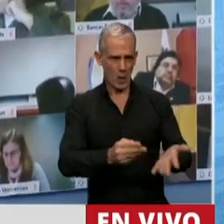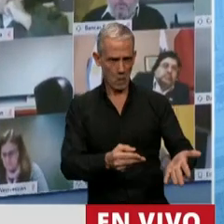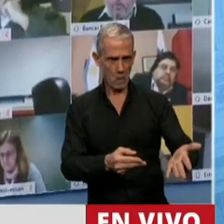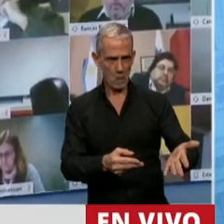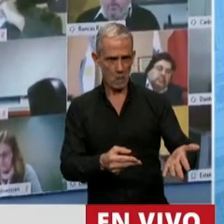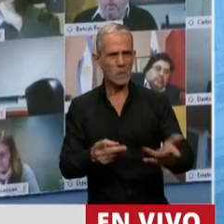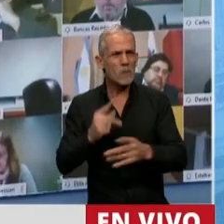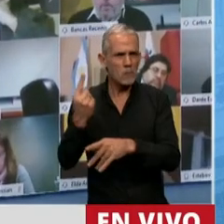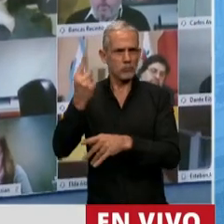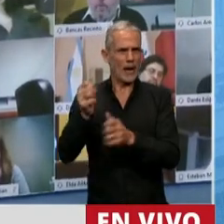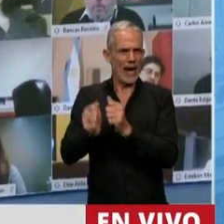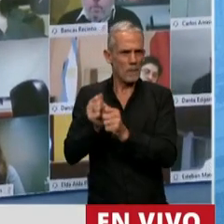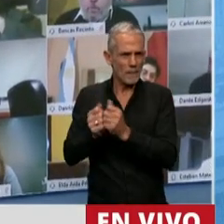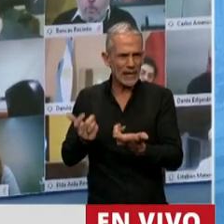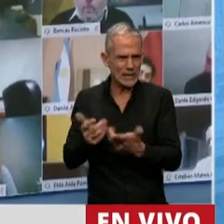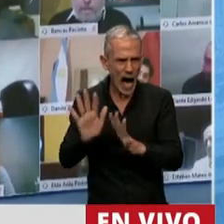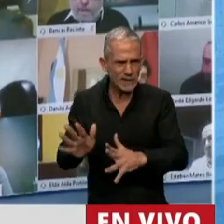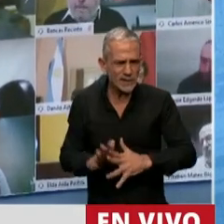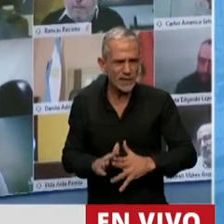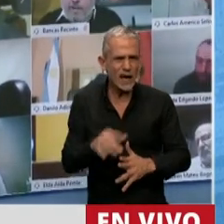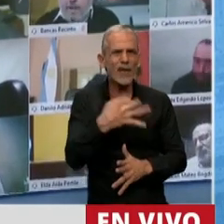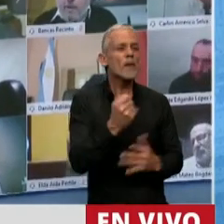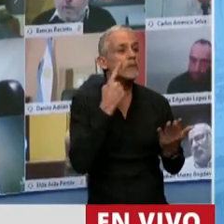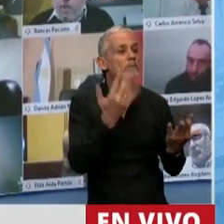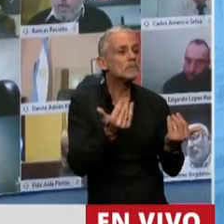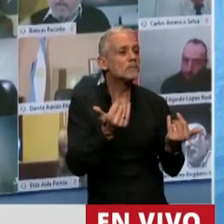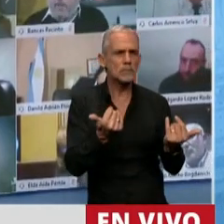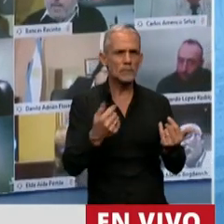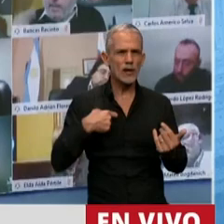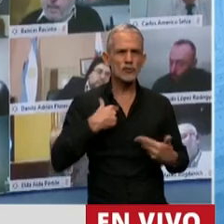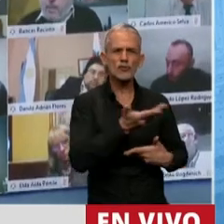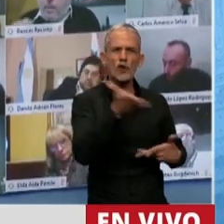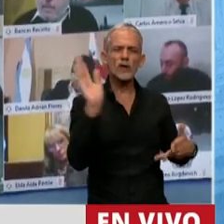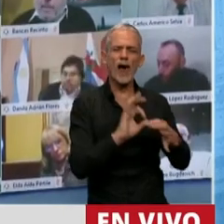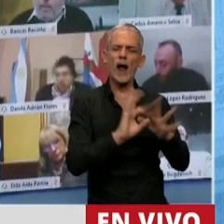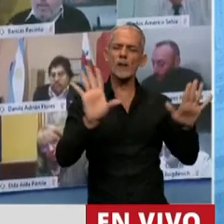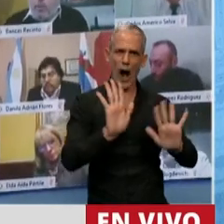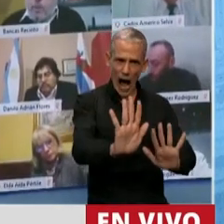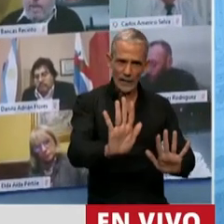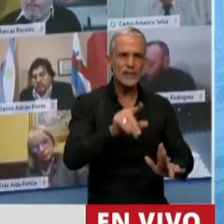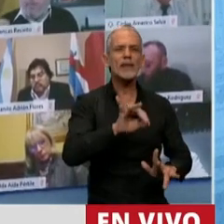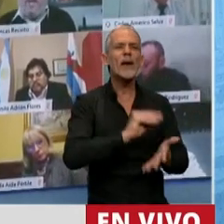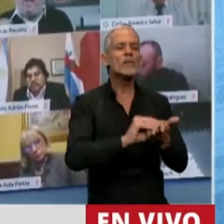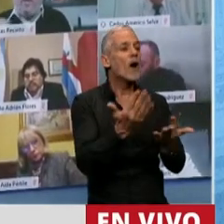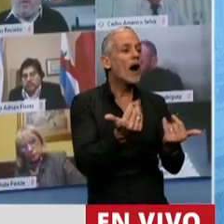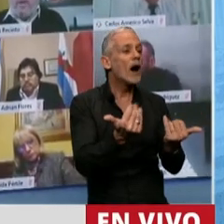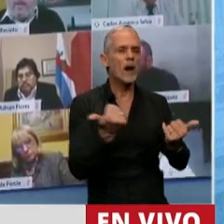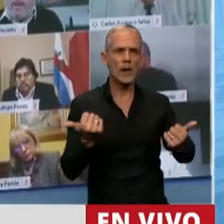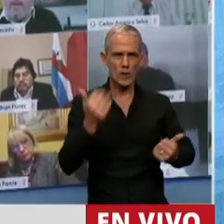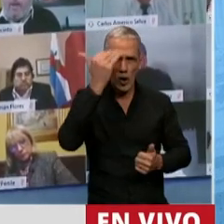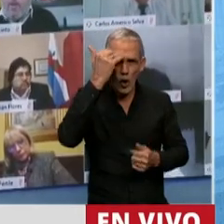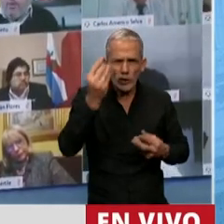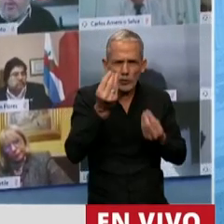un dirigente empresario, deben rendir cuenta en una sociedad republicana y democrática, dónde está en la